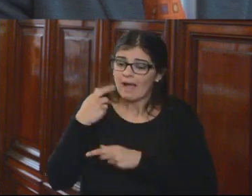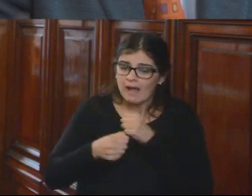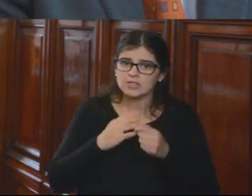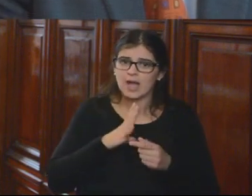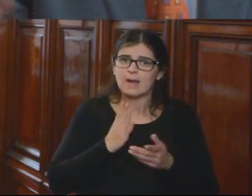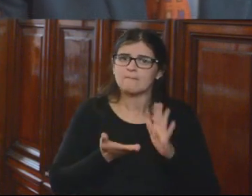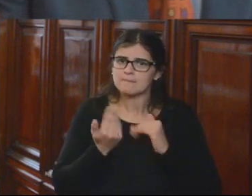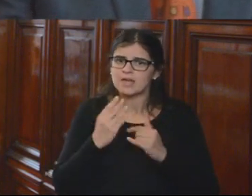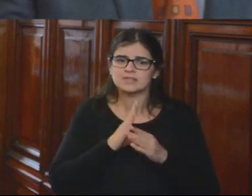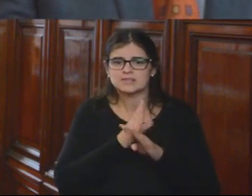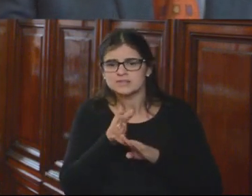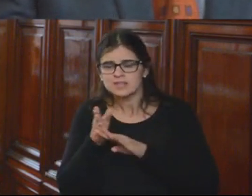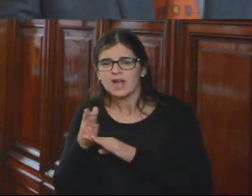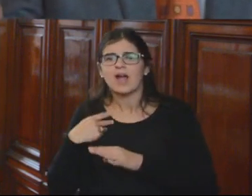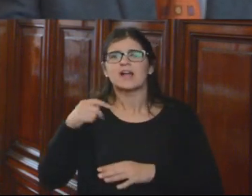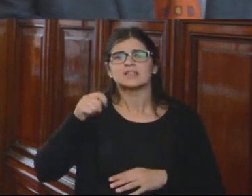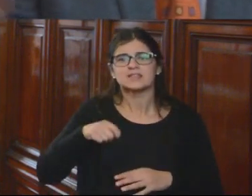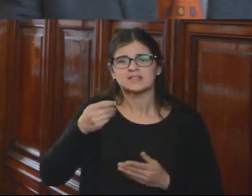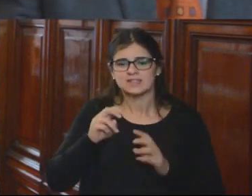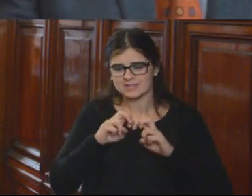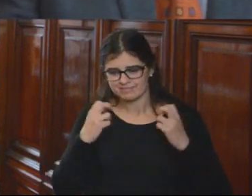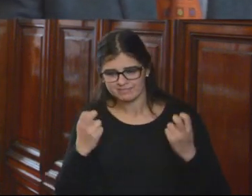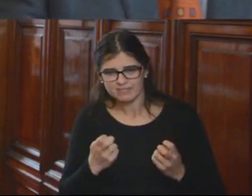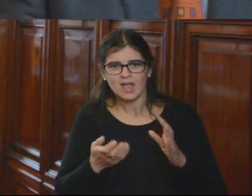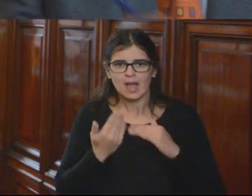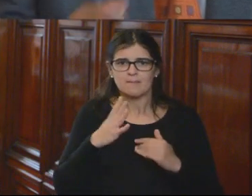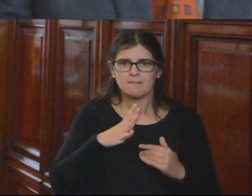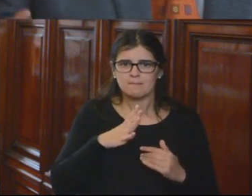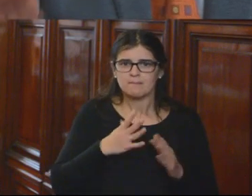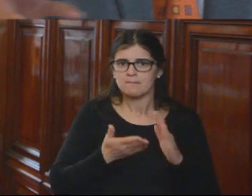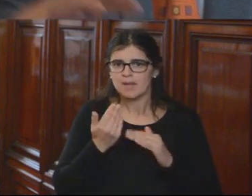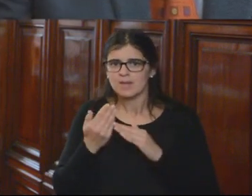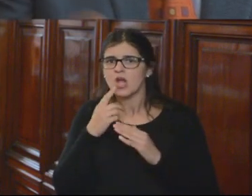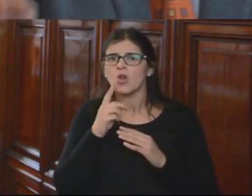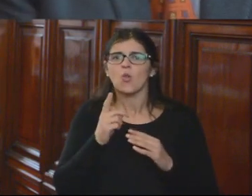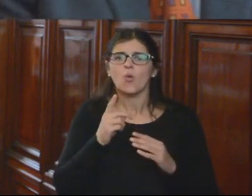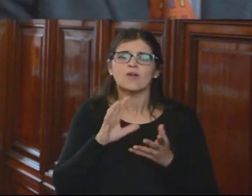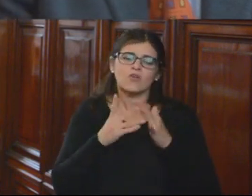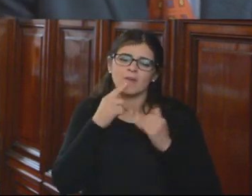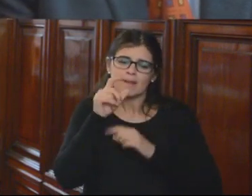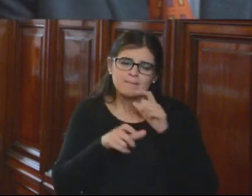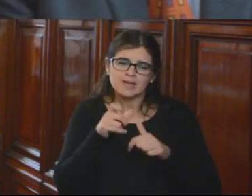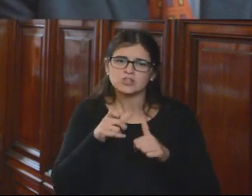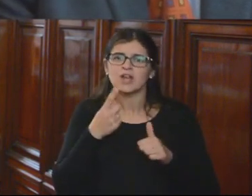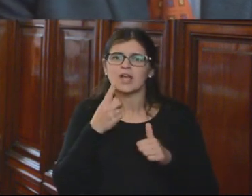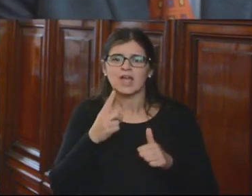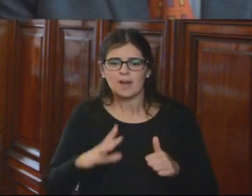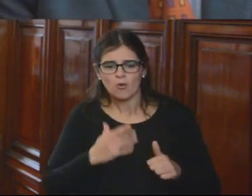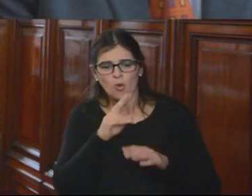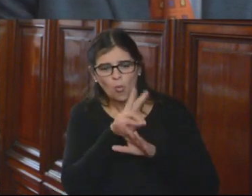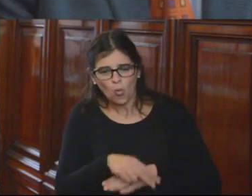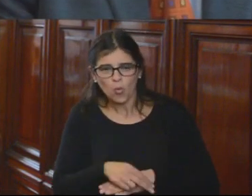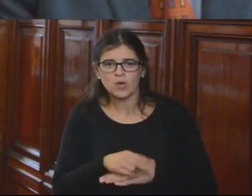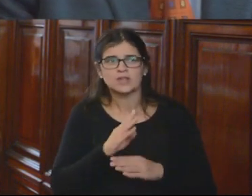a los tribunales, hay más cantidad de litigio en los tribunales. No es un descrédito del ciudadano que hace el uso del servicio, es un